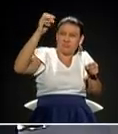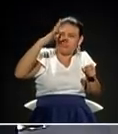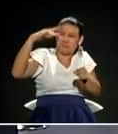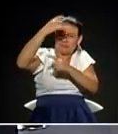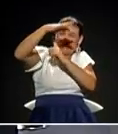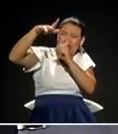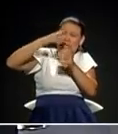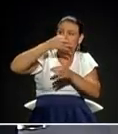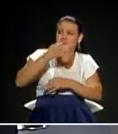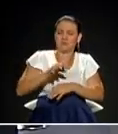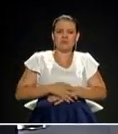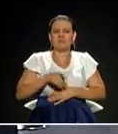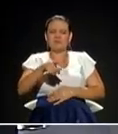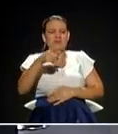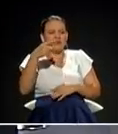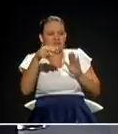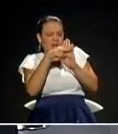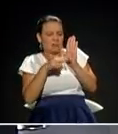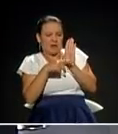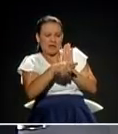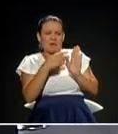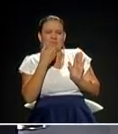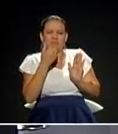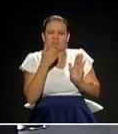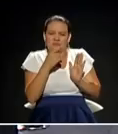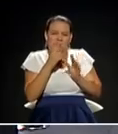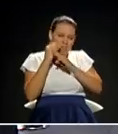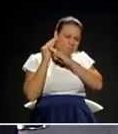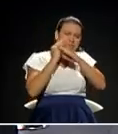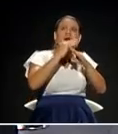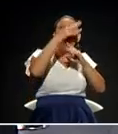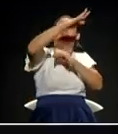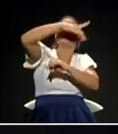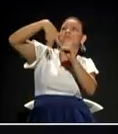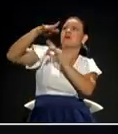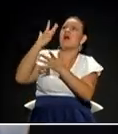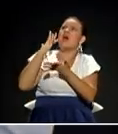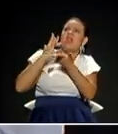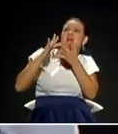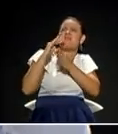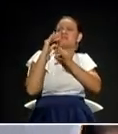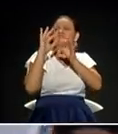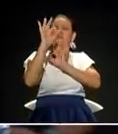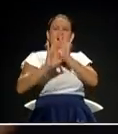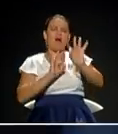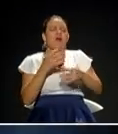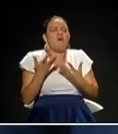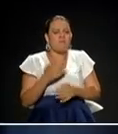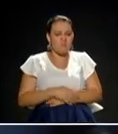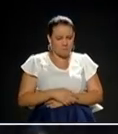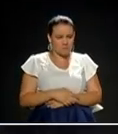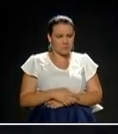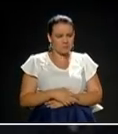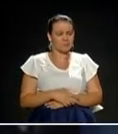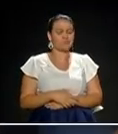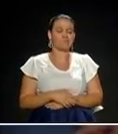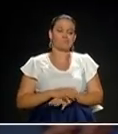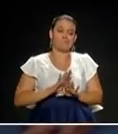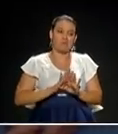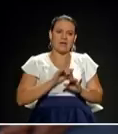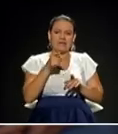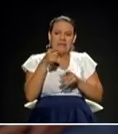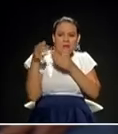para hacer efectivas estas zonas que propenden por una mejor calidad del aire? Ese plan plantea construir o poner